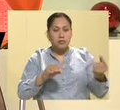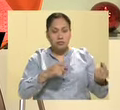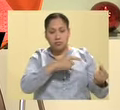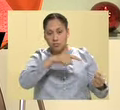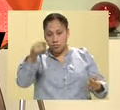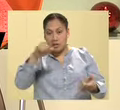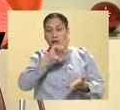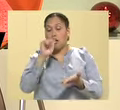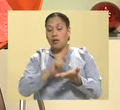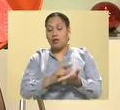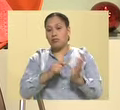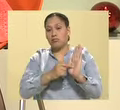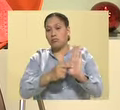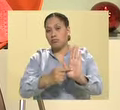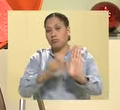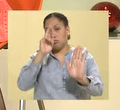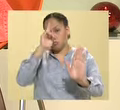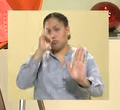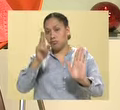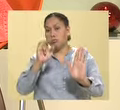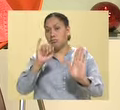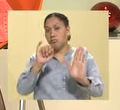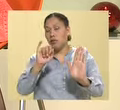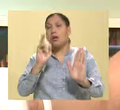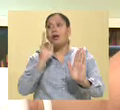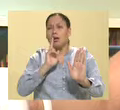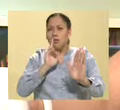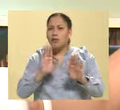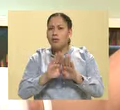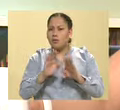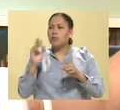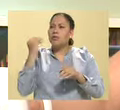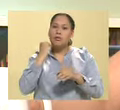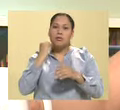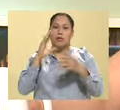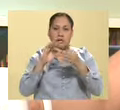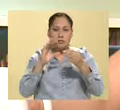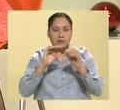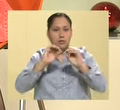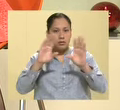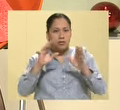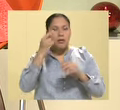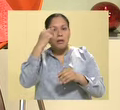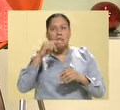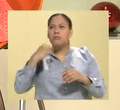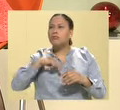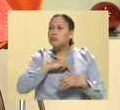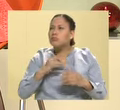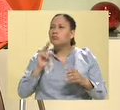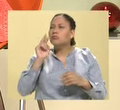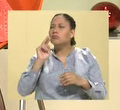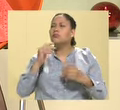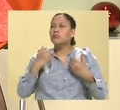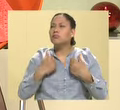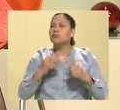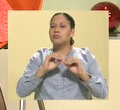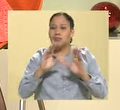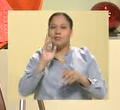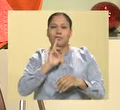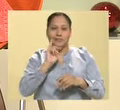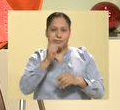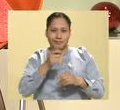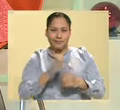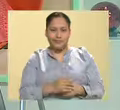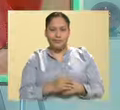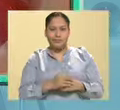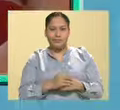yo es contra la ley, Adrián. Es contra la ley. Pues hay que ver, ¿no? Que nos lo explique bien la abogada, Que nos lo explique bien para que todos lo entendamos mejor. Vamos a ver. Acompáñanos.